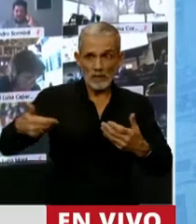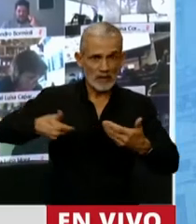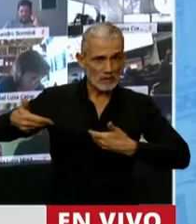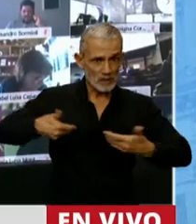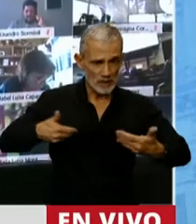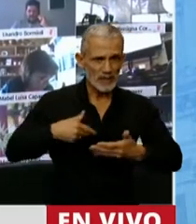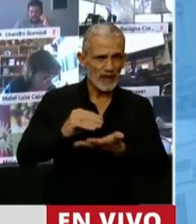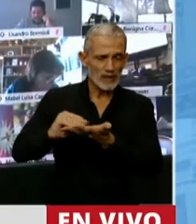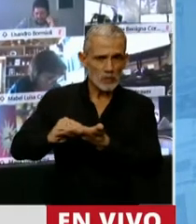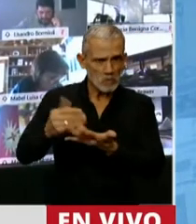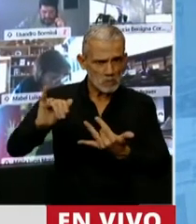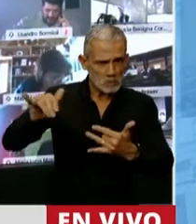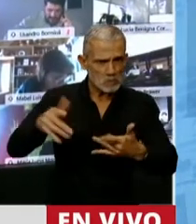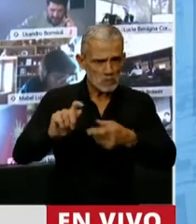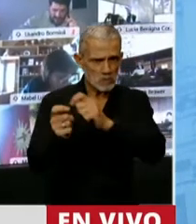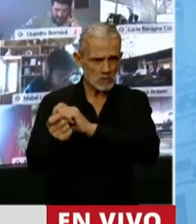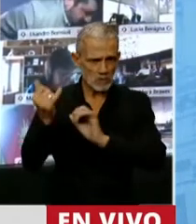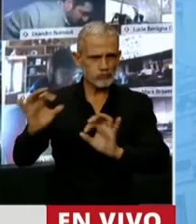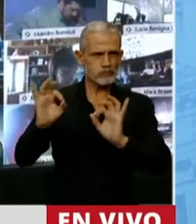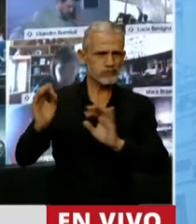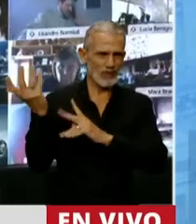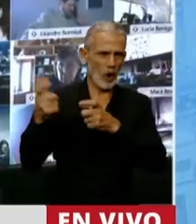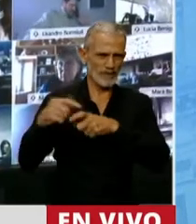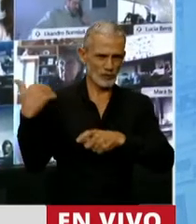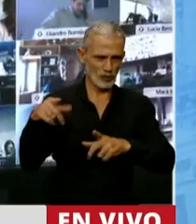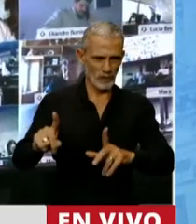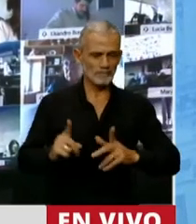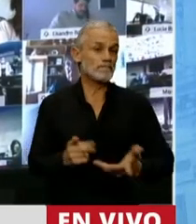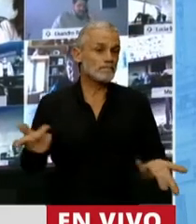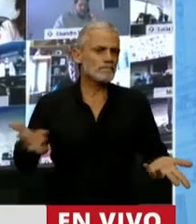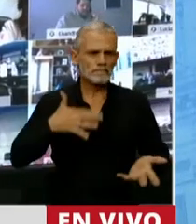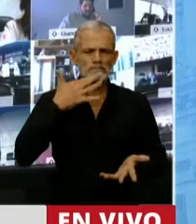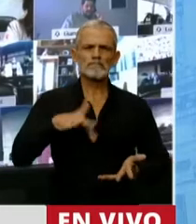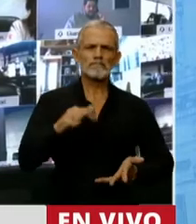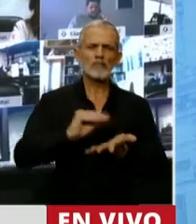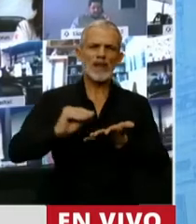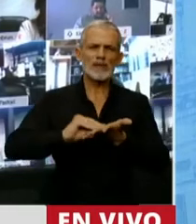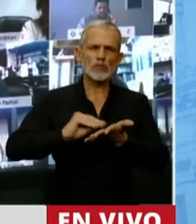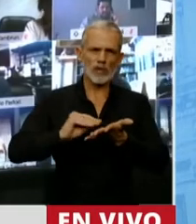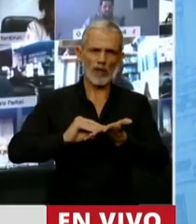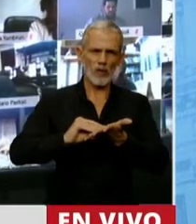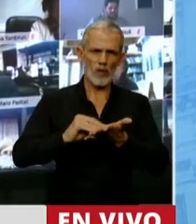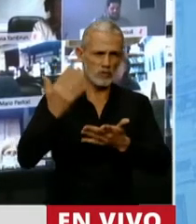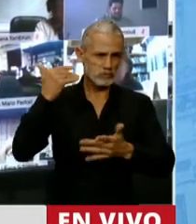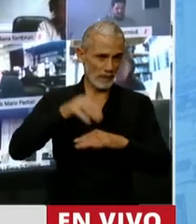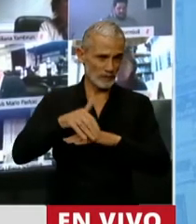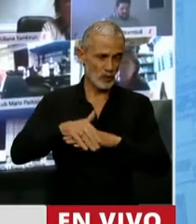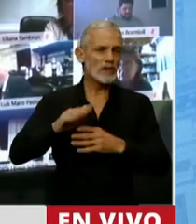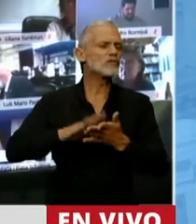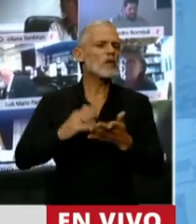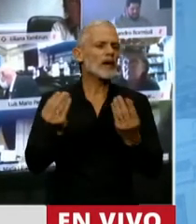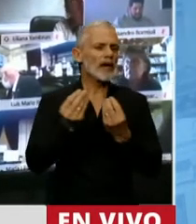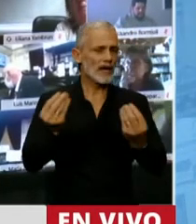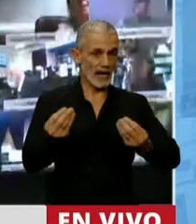diputados. Entiendo el concepto que marcaba el diputado anteriormente sobre que